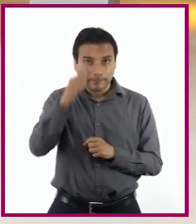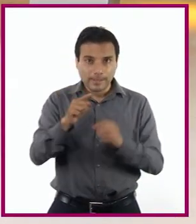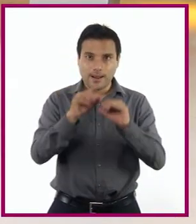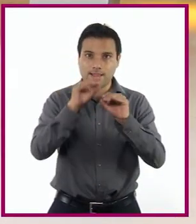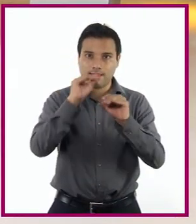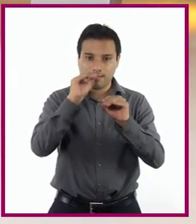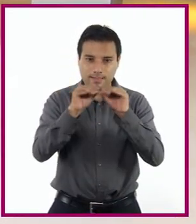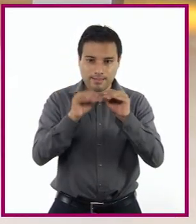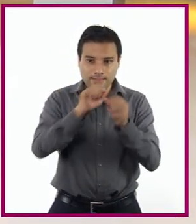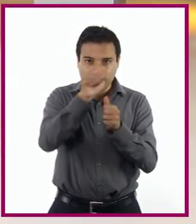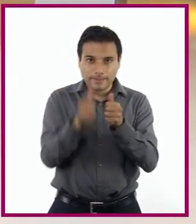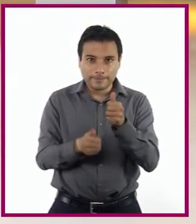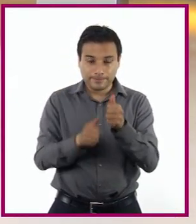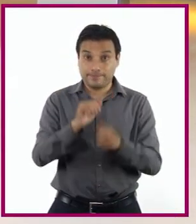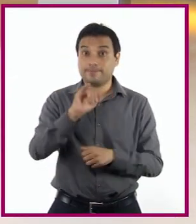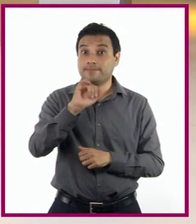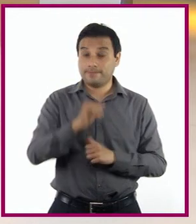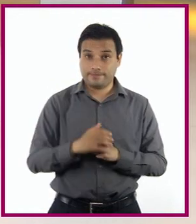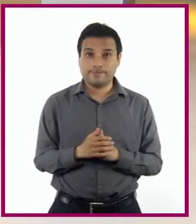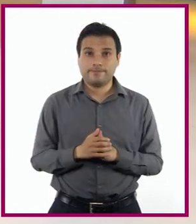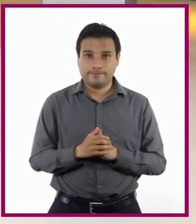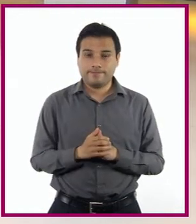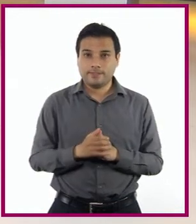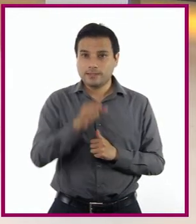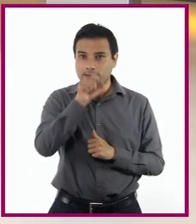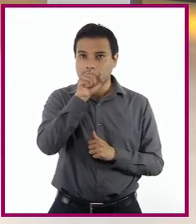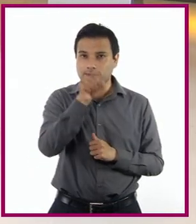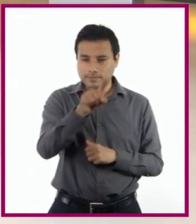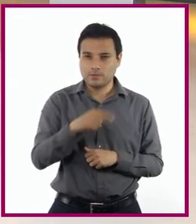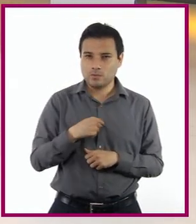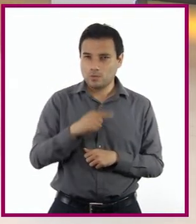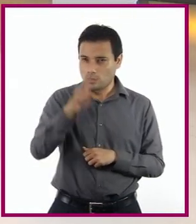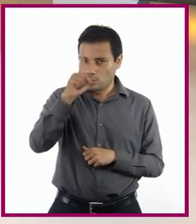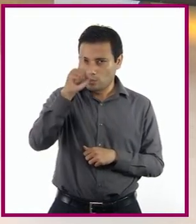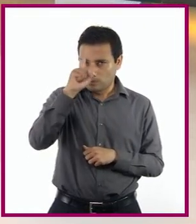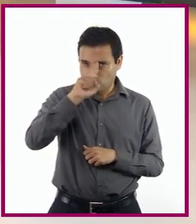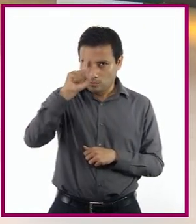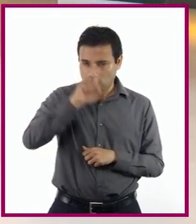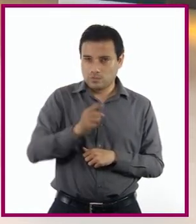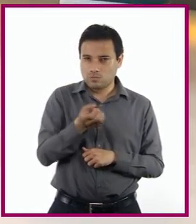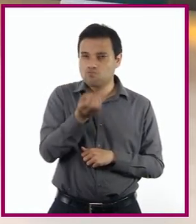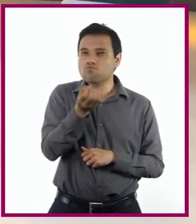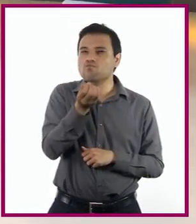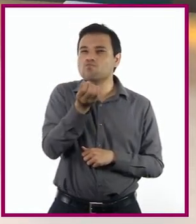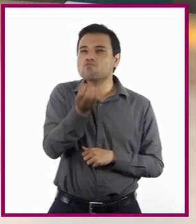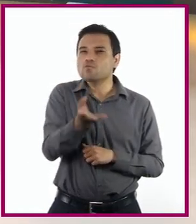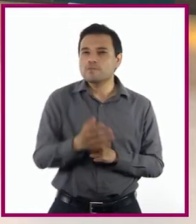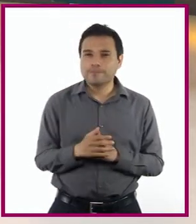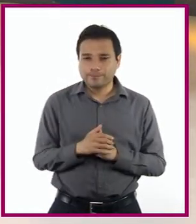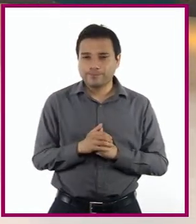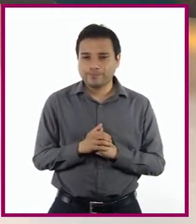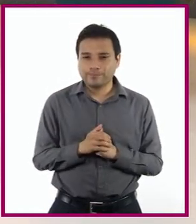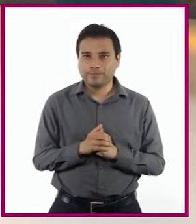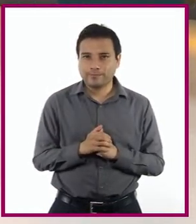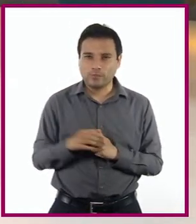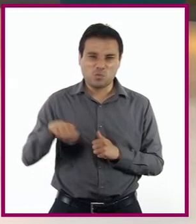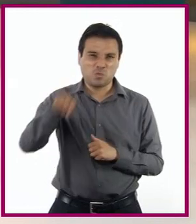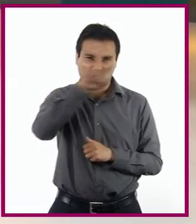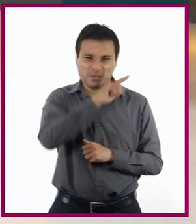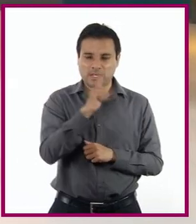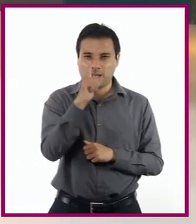Así es. Además, les daremos algunos tips para que puedan expresarse a través del lenguaje audiovisual como todo unos